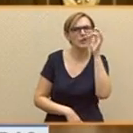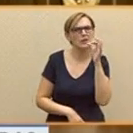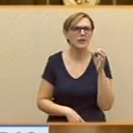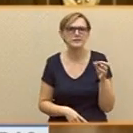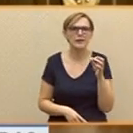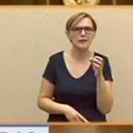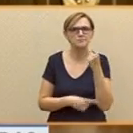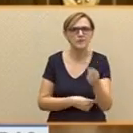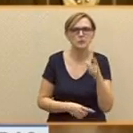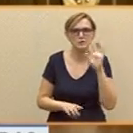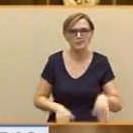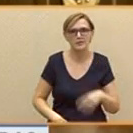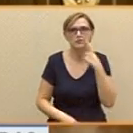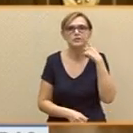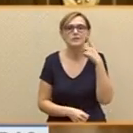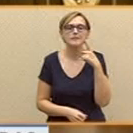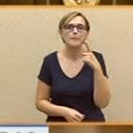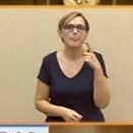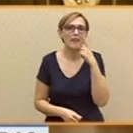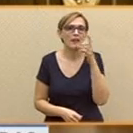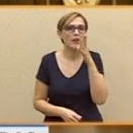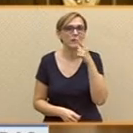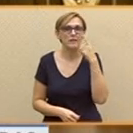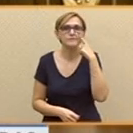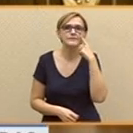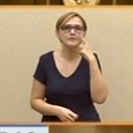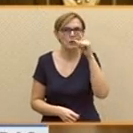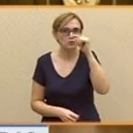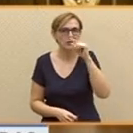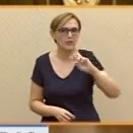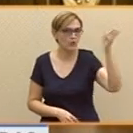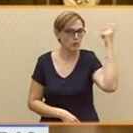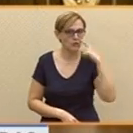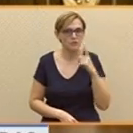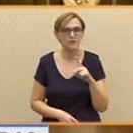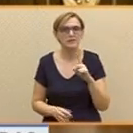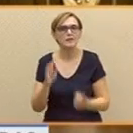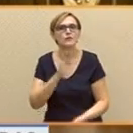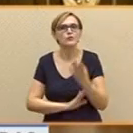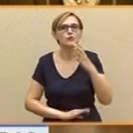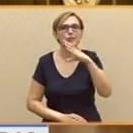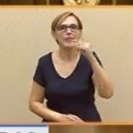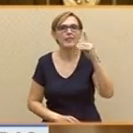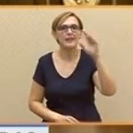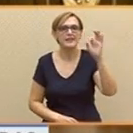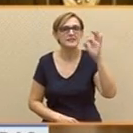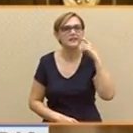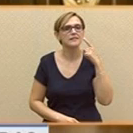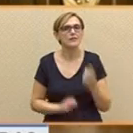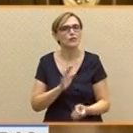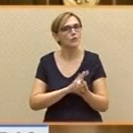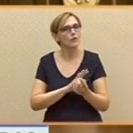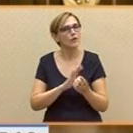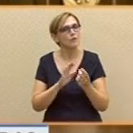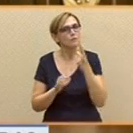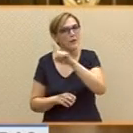Ahora le va a tocar fijarse a usted en otro Suárez. Un Suárez con más mérito. El que fundó el CDS en 1982. Porque me temo